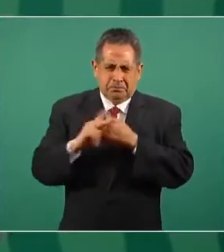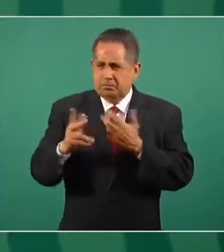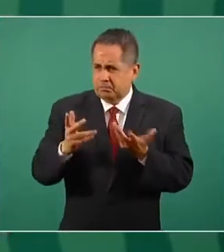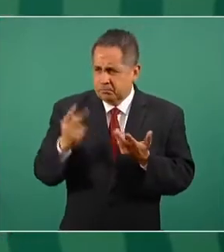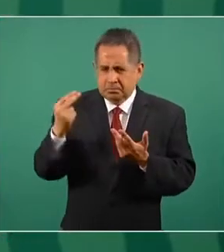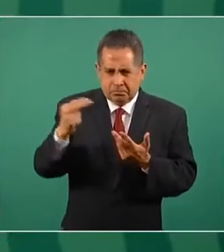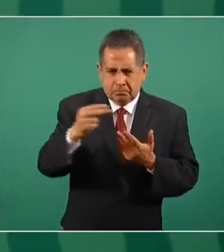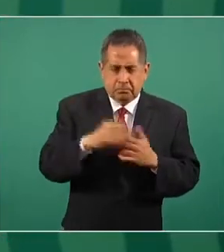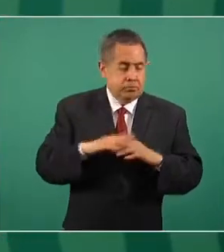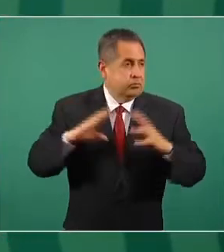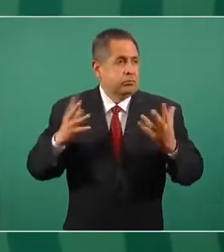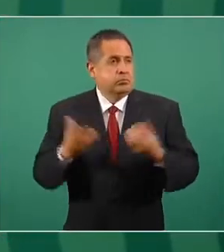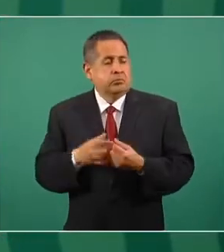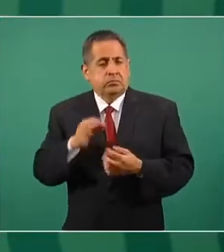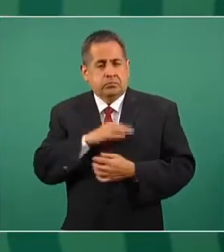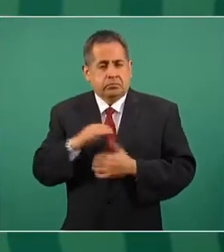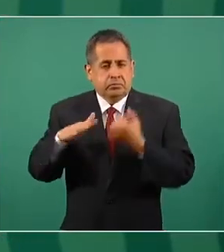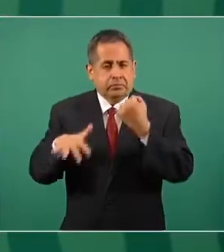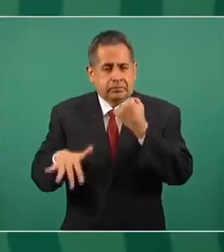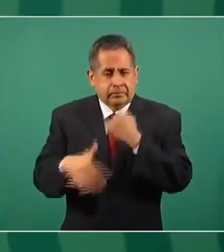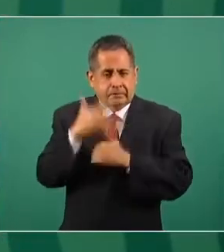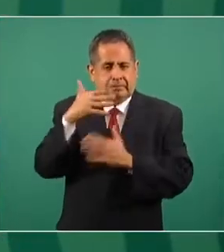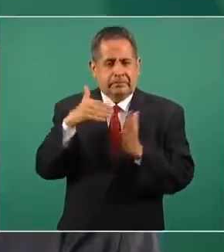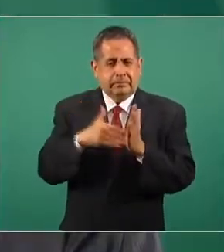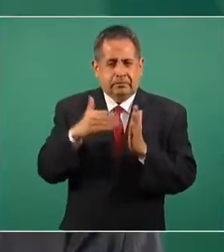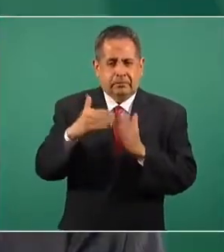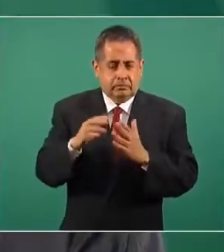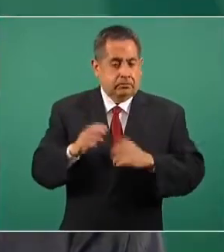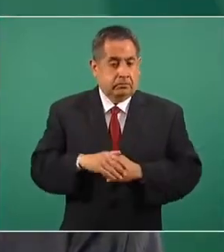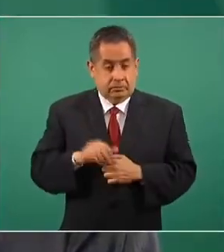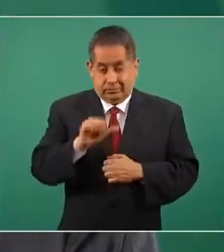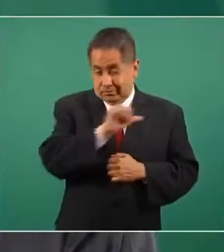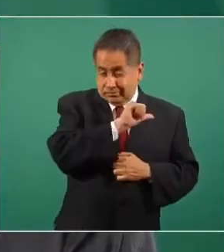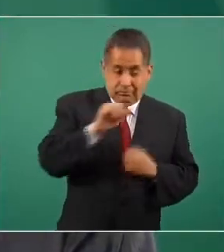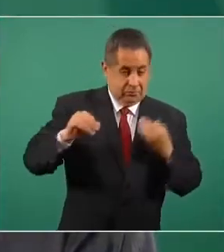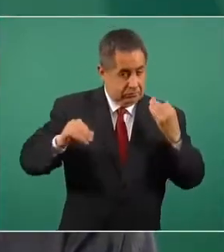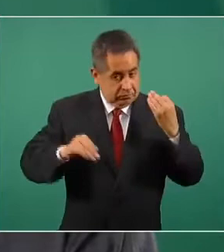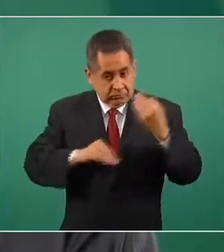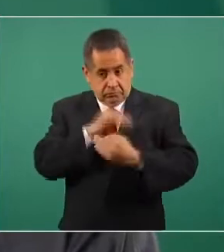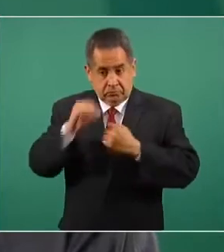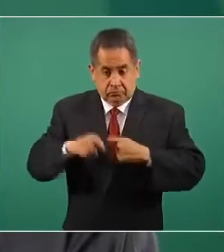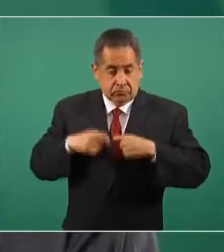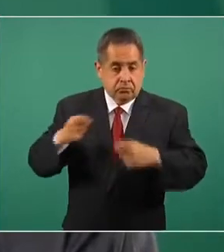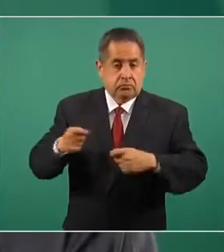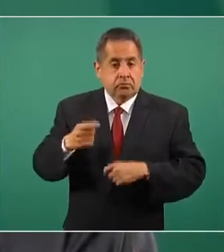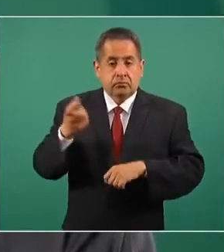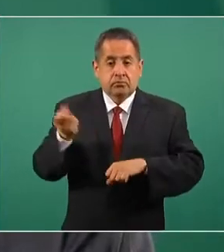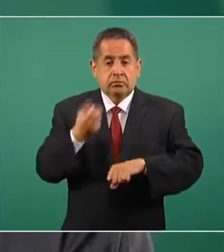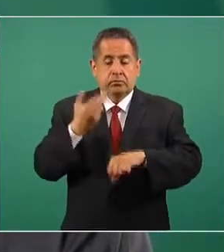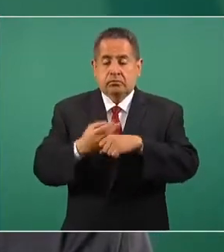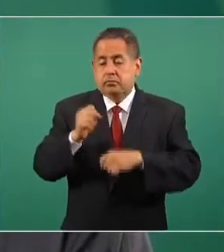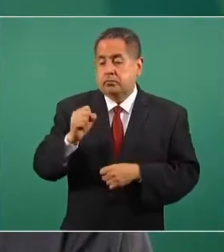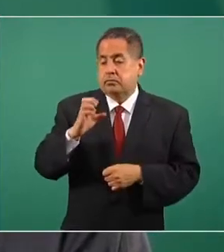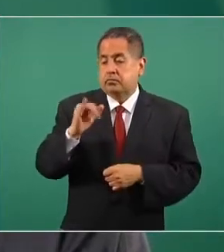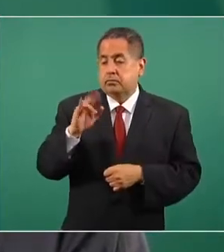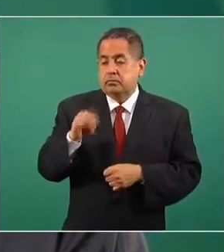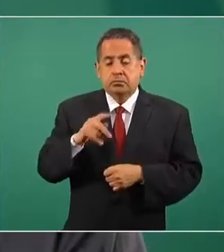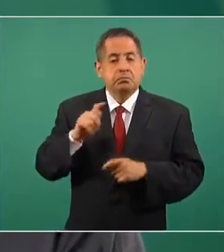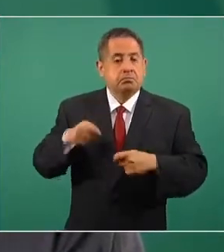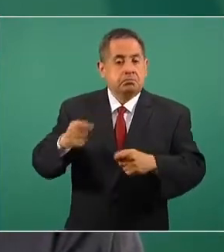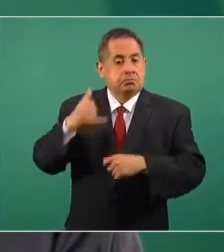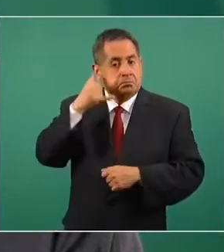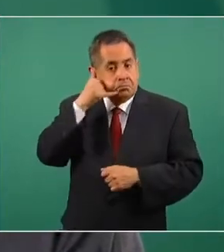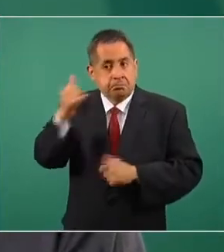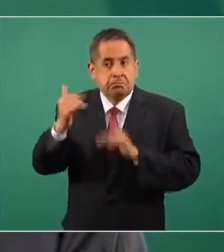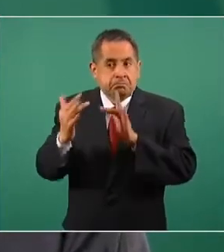son alrededor de 15 millones. A todos la Secretaría del Bienestar les está